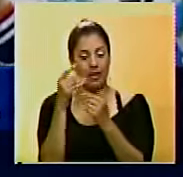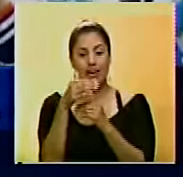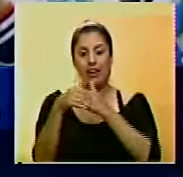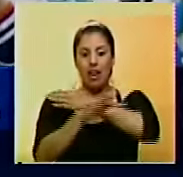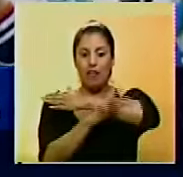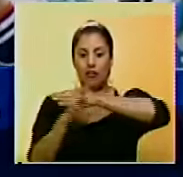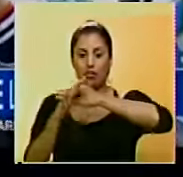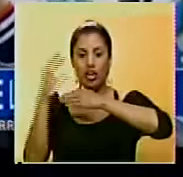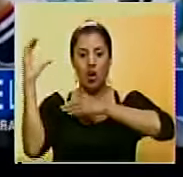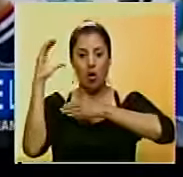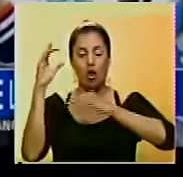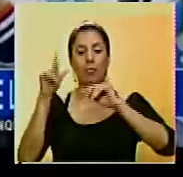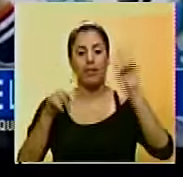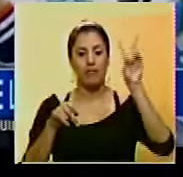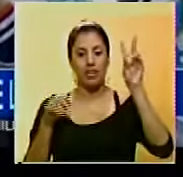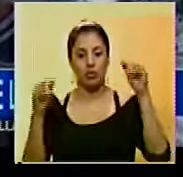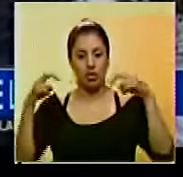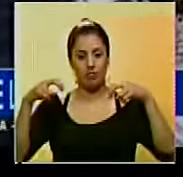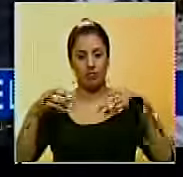límite entre Colombia y Venezuela.